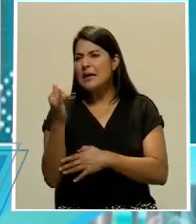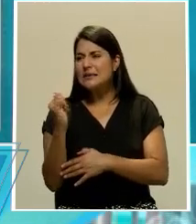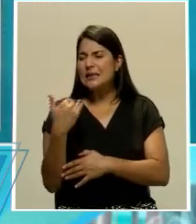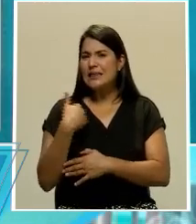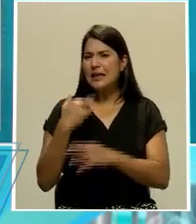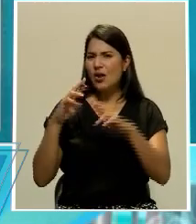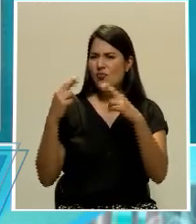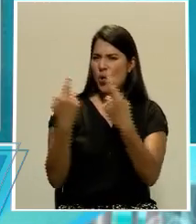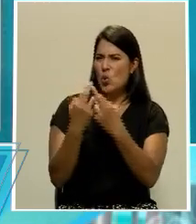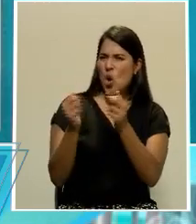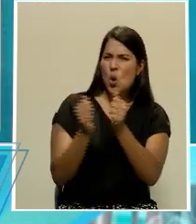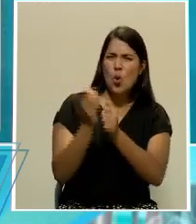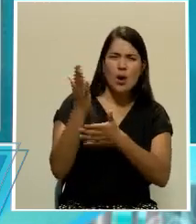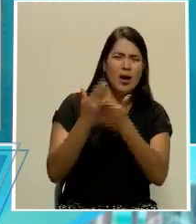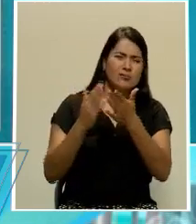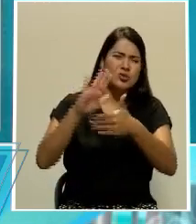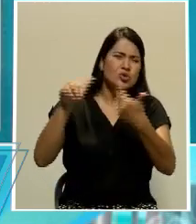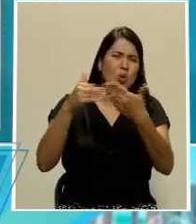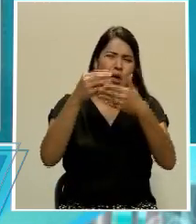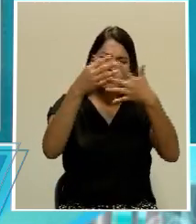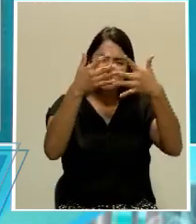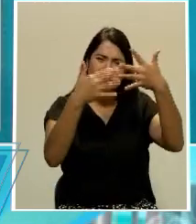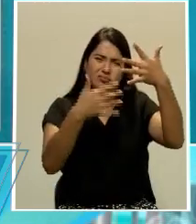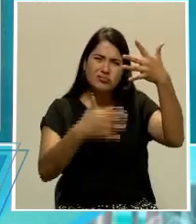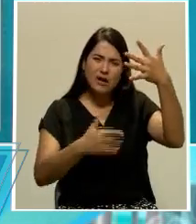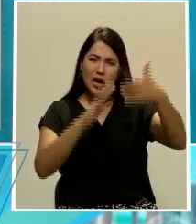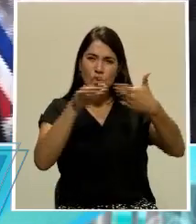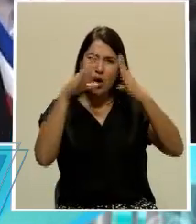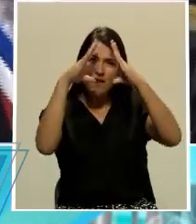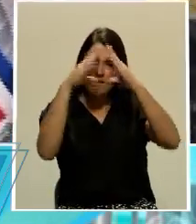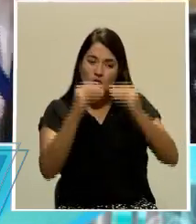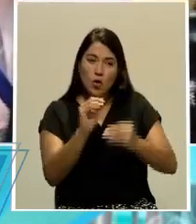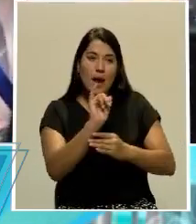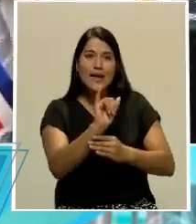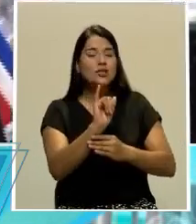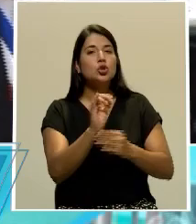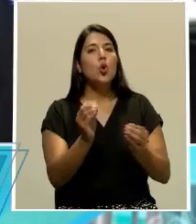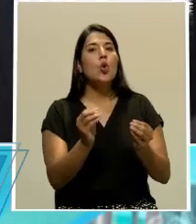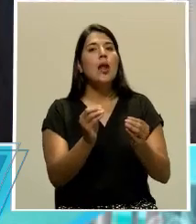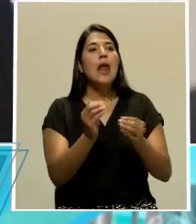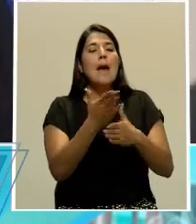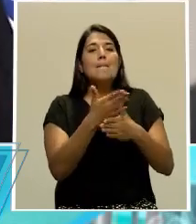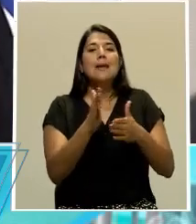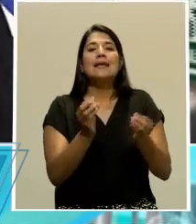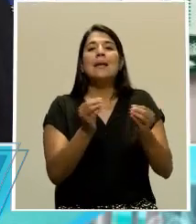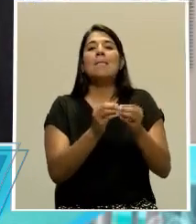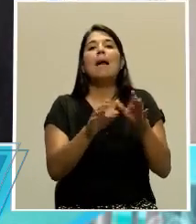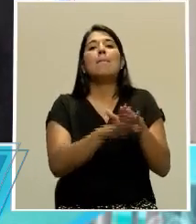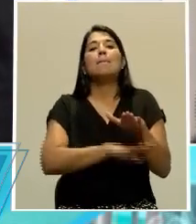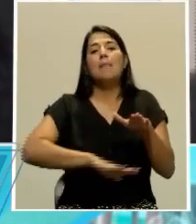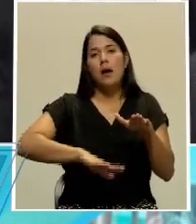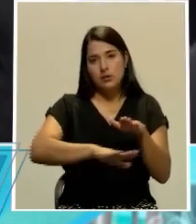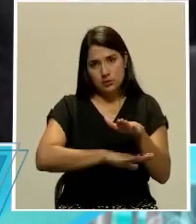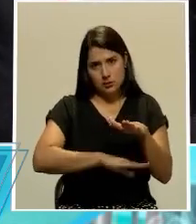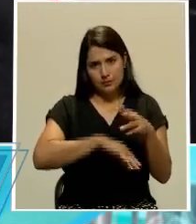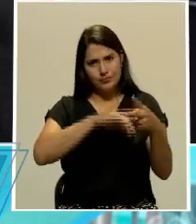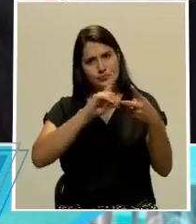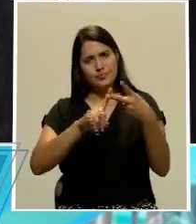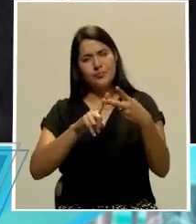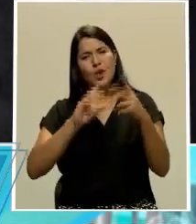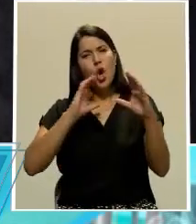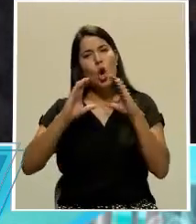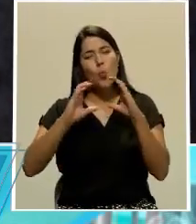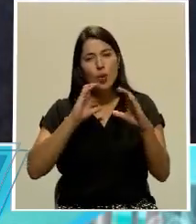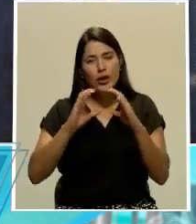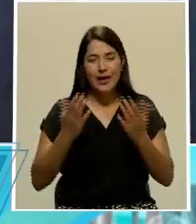si va a estar alguien en el hotel, etcétera, etcétera, etcétera. Eso es el primer deber ser, digamos, de la parte más básica. La segunda parte tiene que ver con la parte de la comunicación,